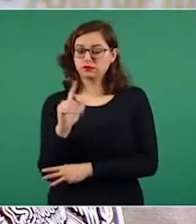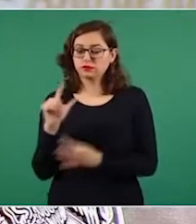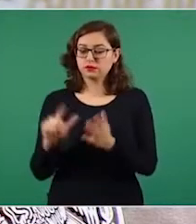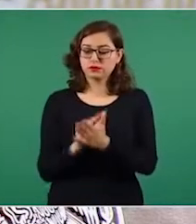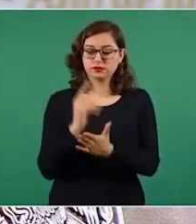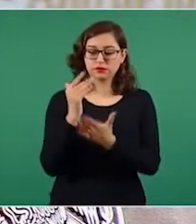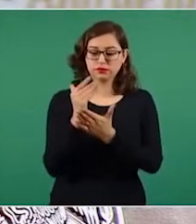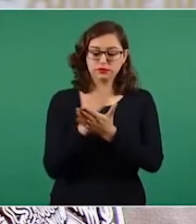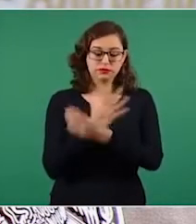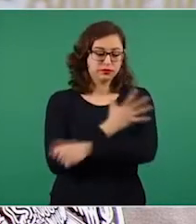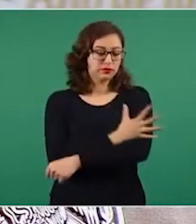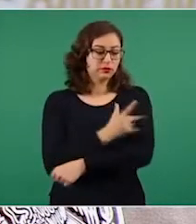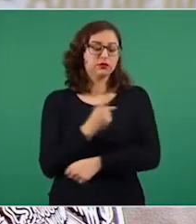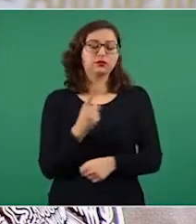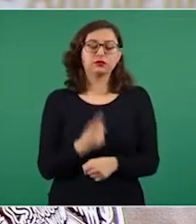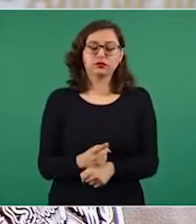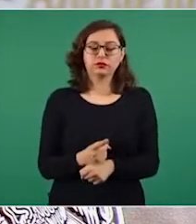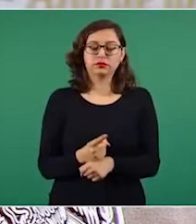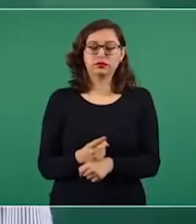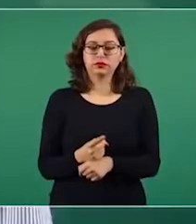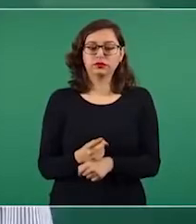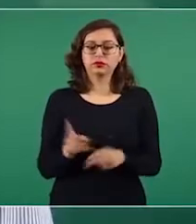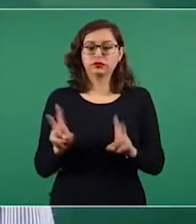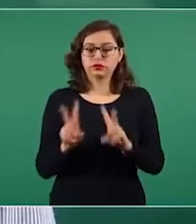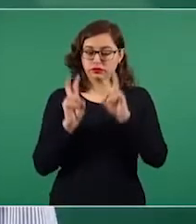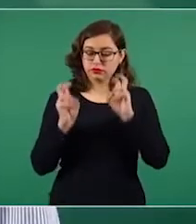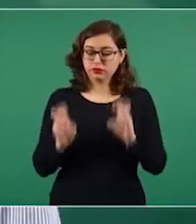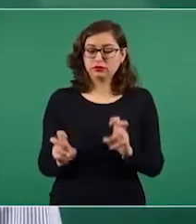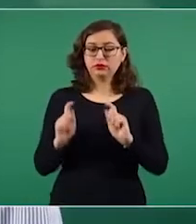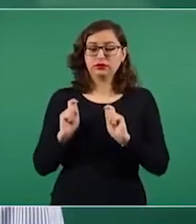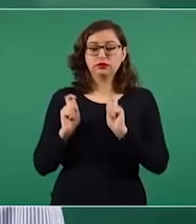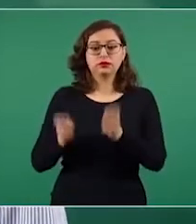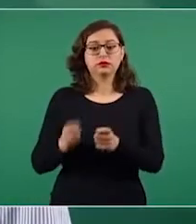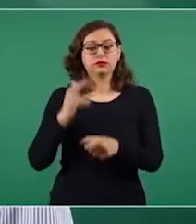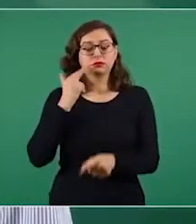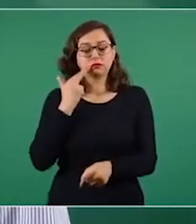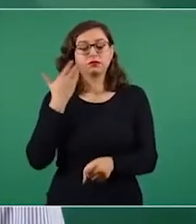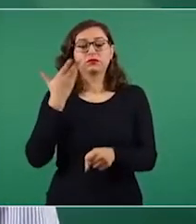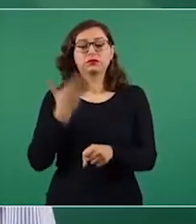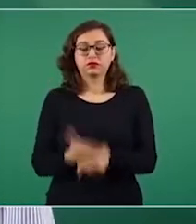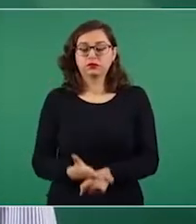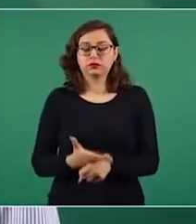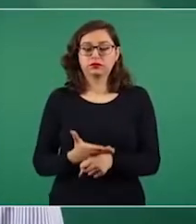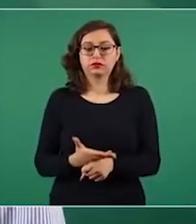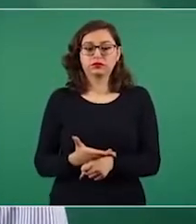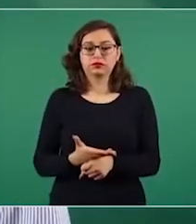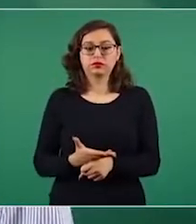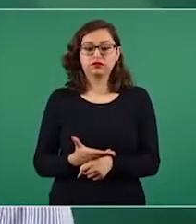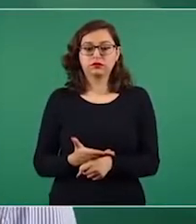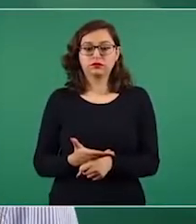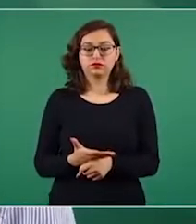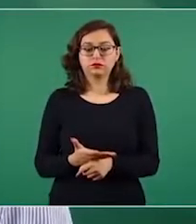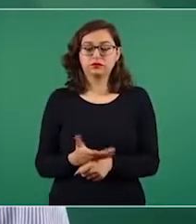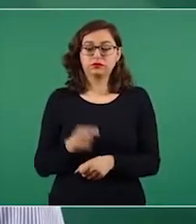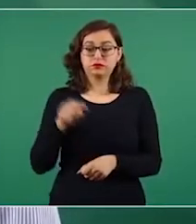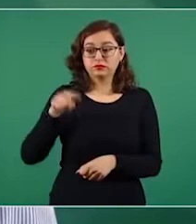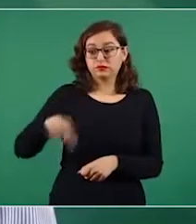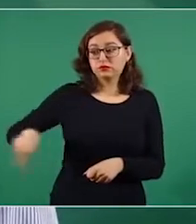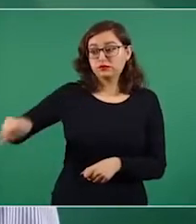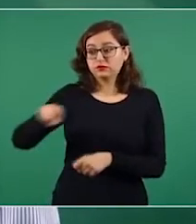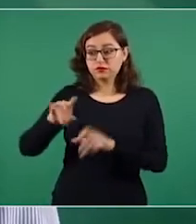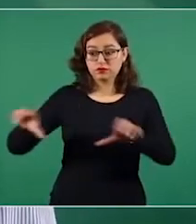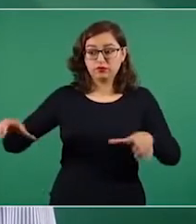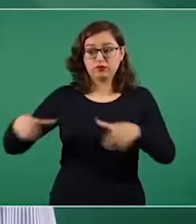de transparencia y honestidad en el ámbito de sus competencias y con total respeto a la voluntad del